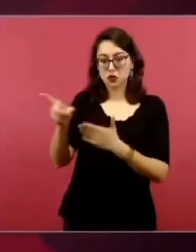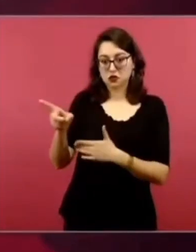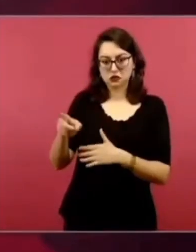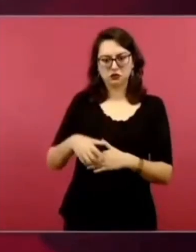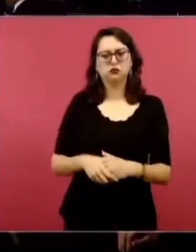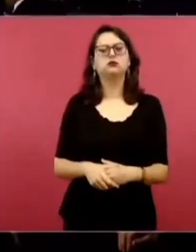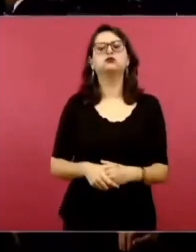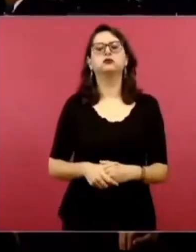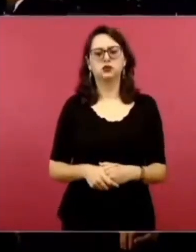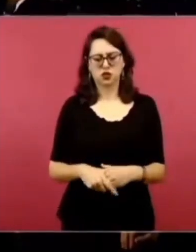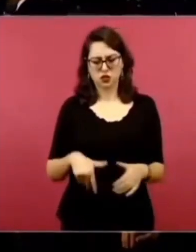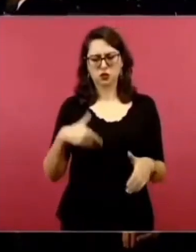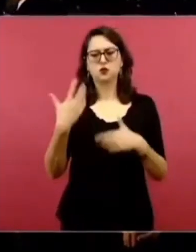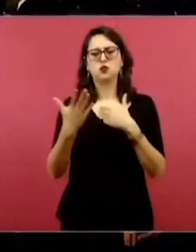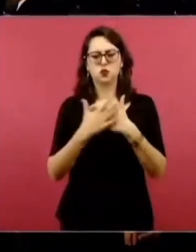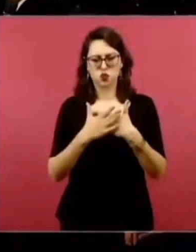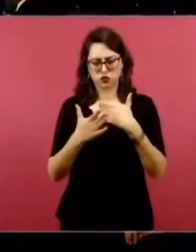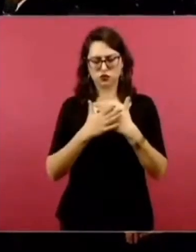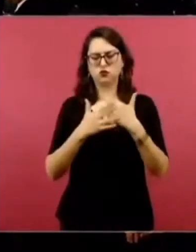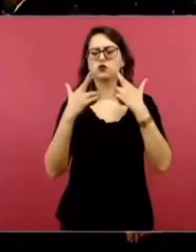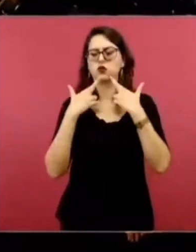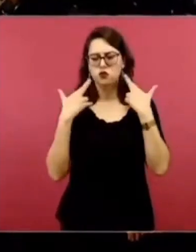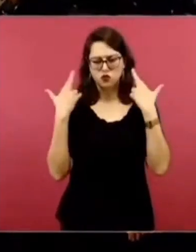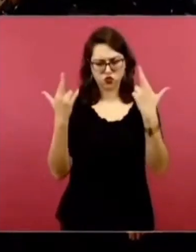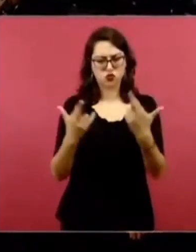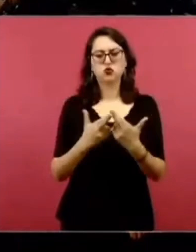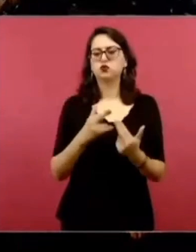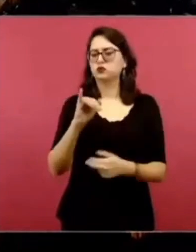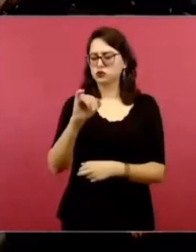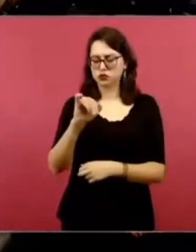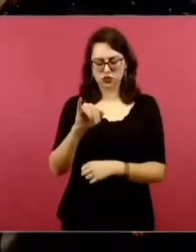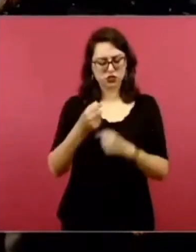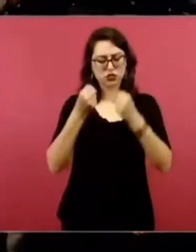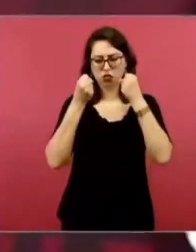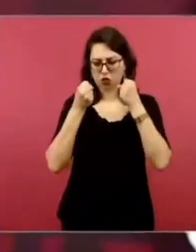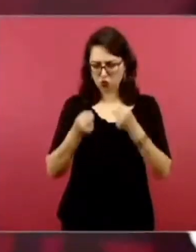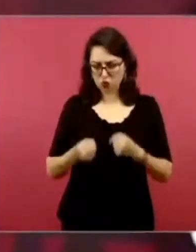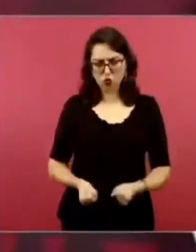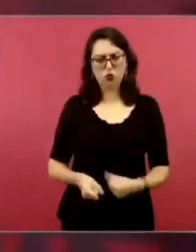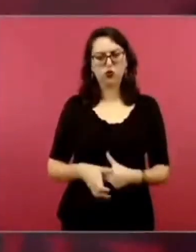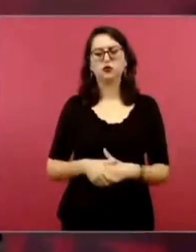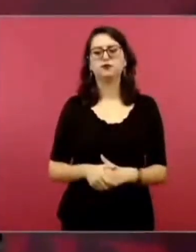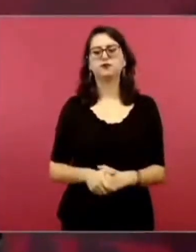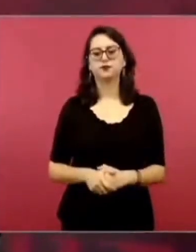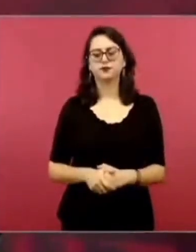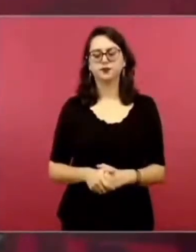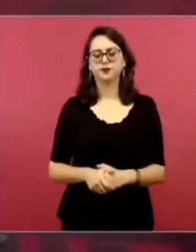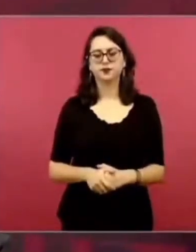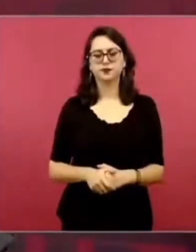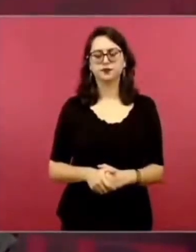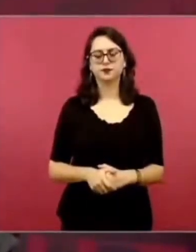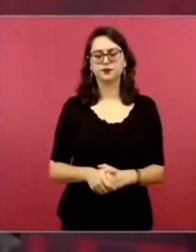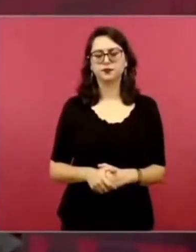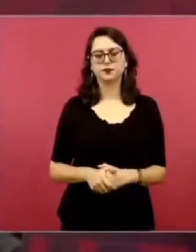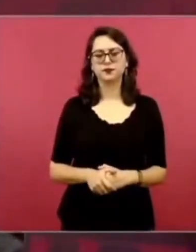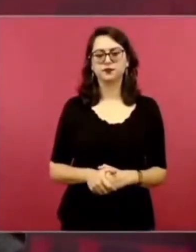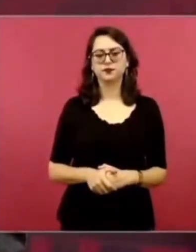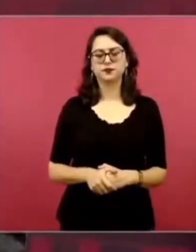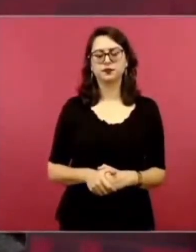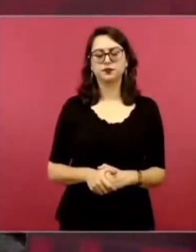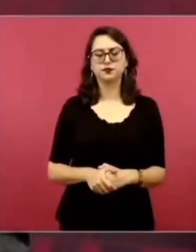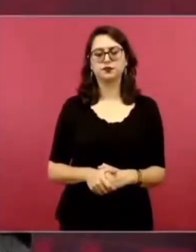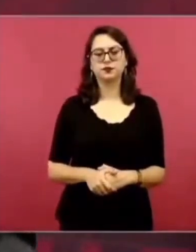Sí, va a haber una reunión más adelante cuando tengamos, este, eh,